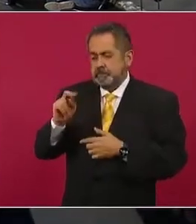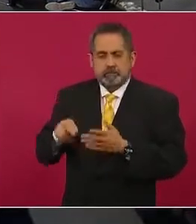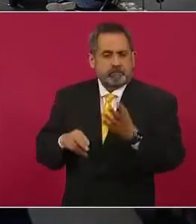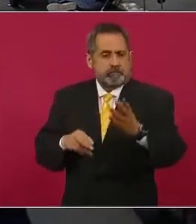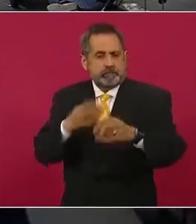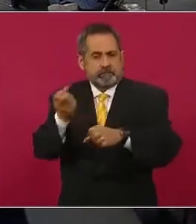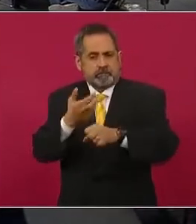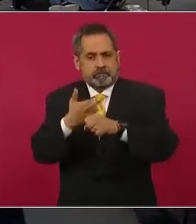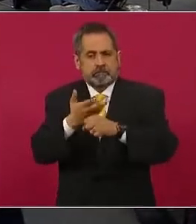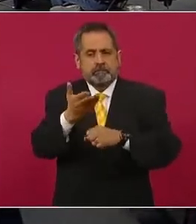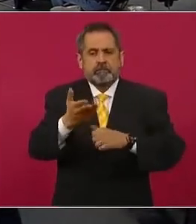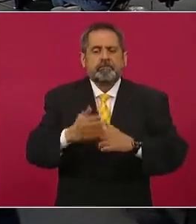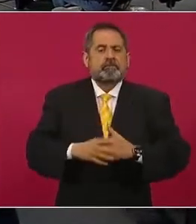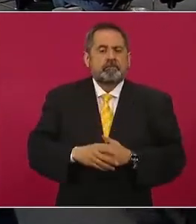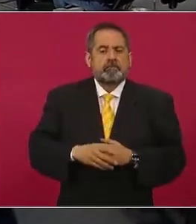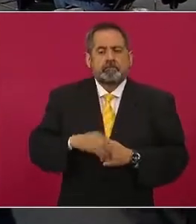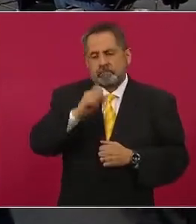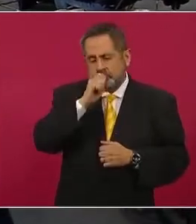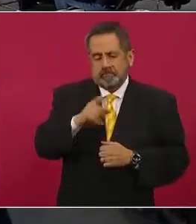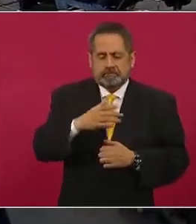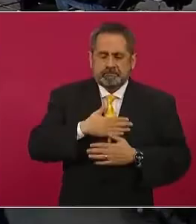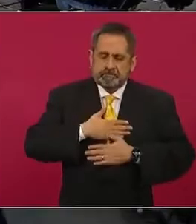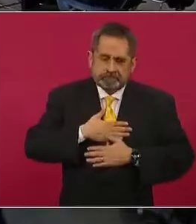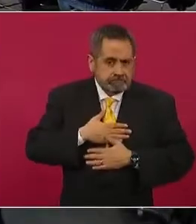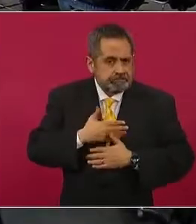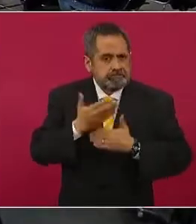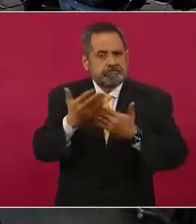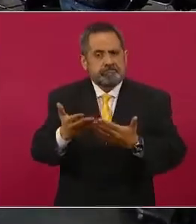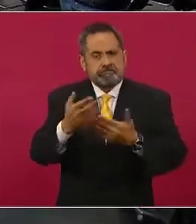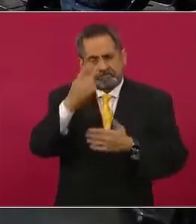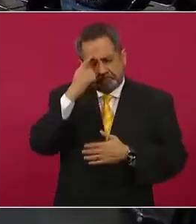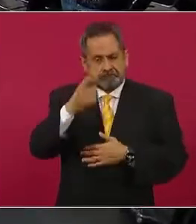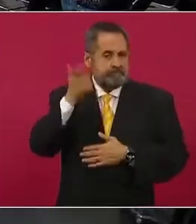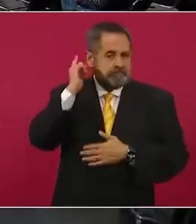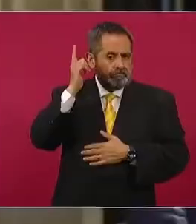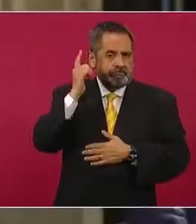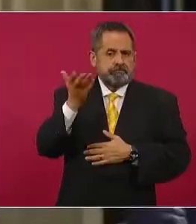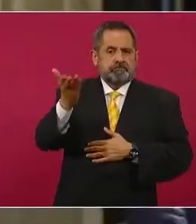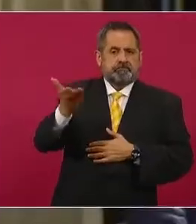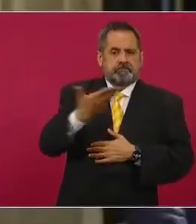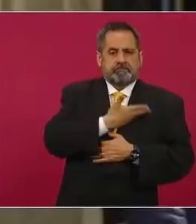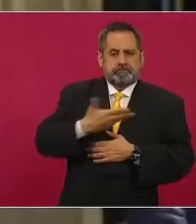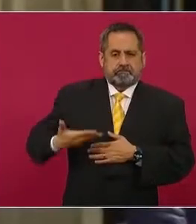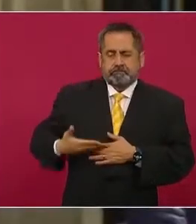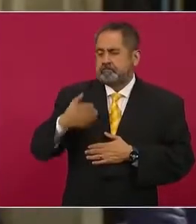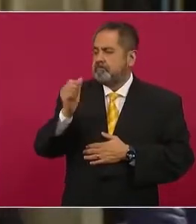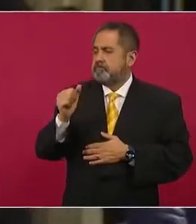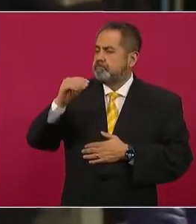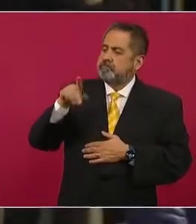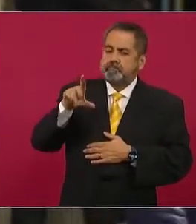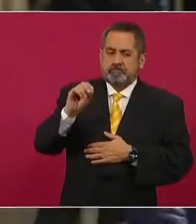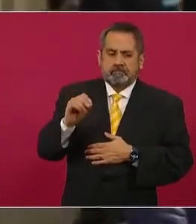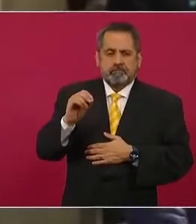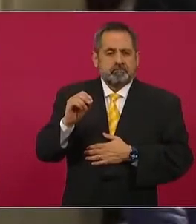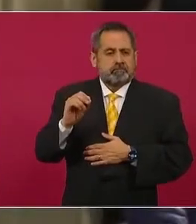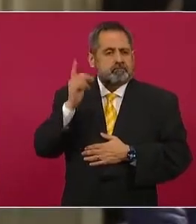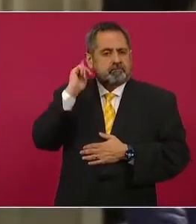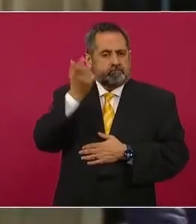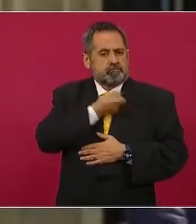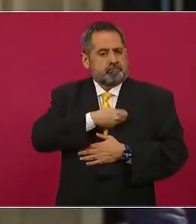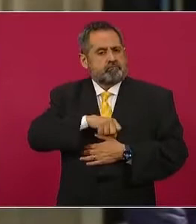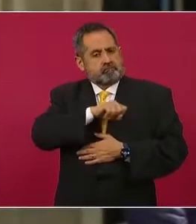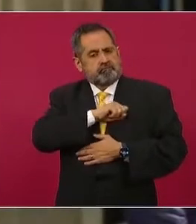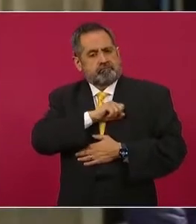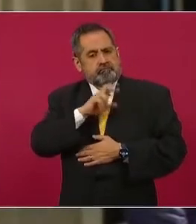Señor secretario, antes que nada también expresar nuestro profundo deseo de que el señor presidente Andrés Manuel López Obrador se recupere